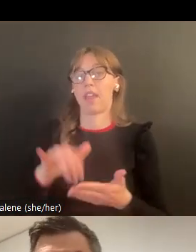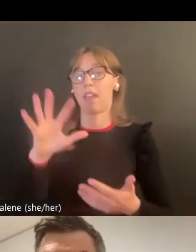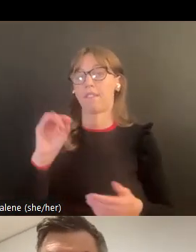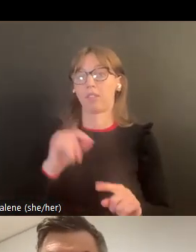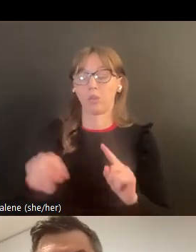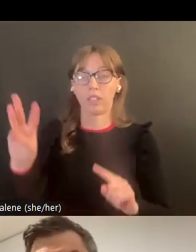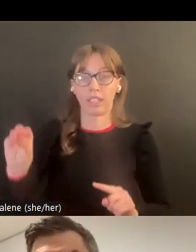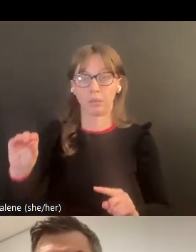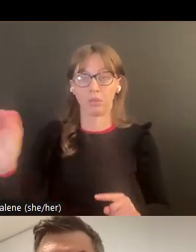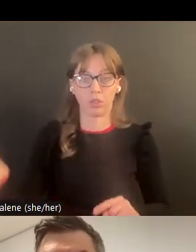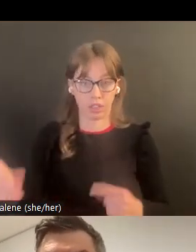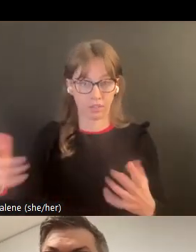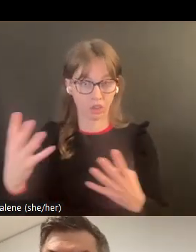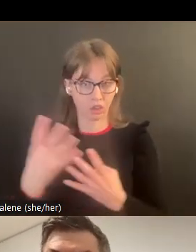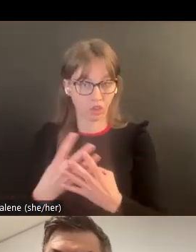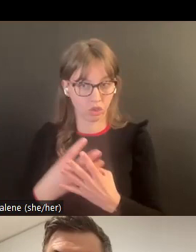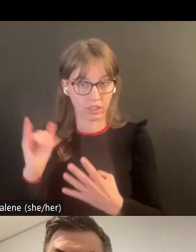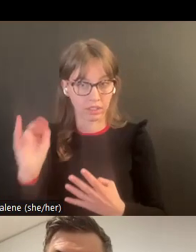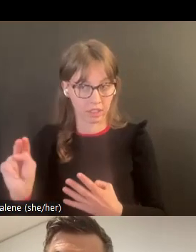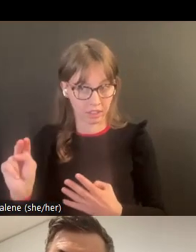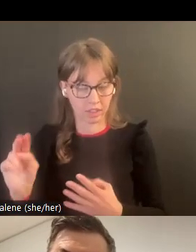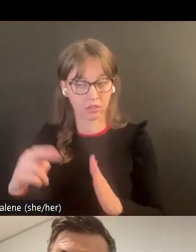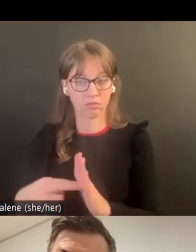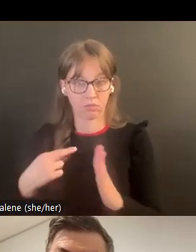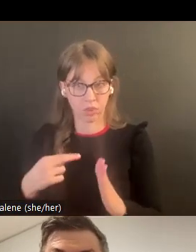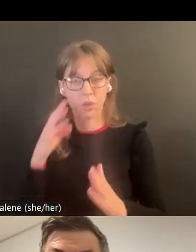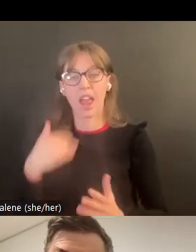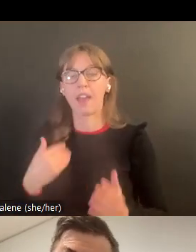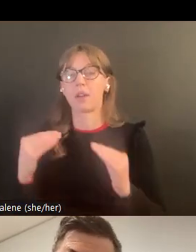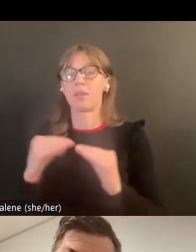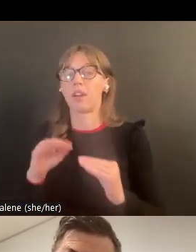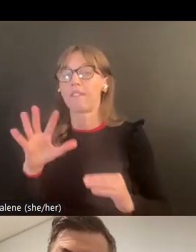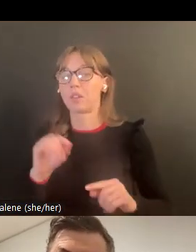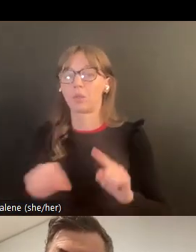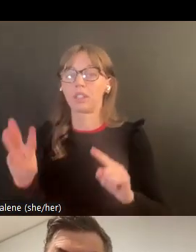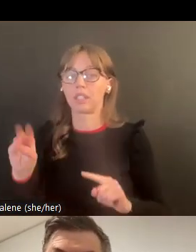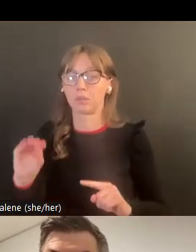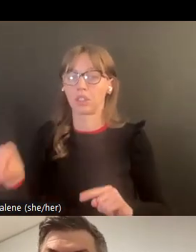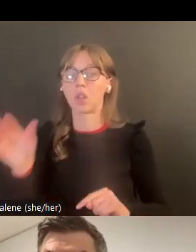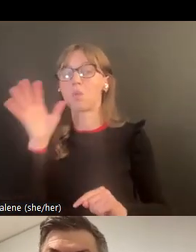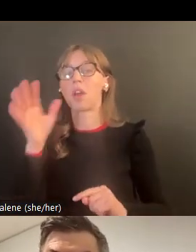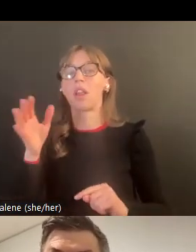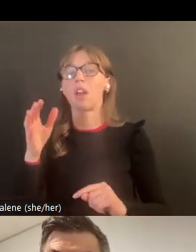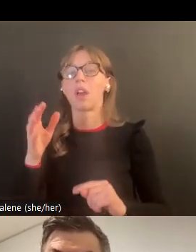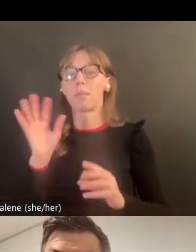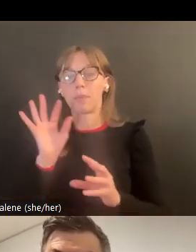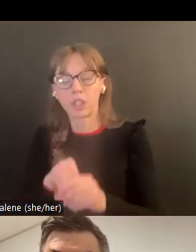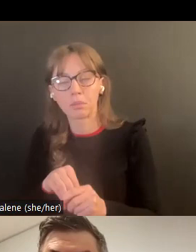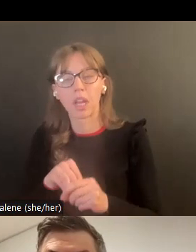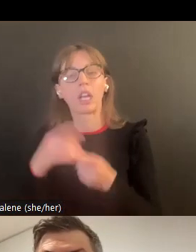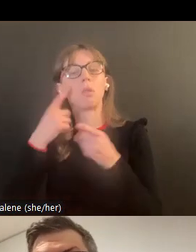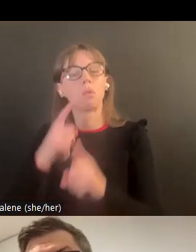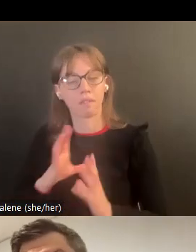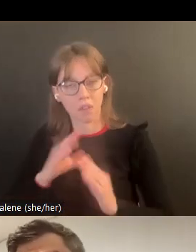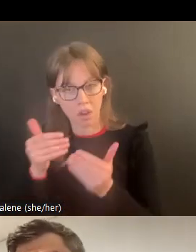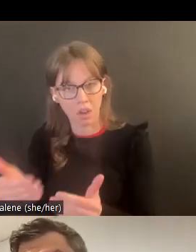entonces de ese 50-60% que fueron registrados va entonces a encontrar otros 50-60% que van a